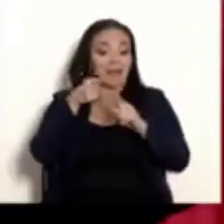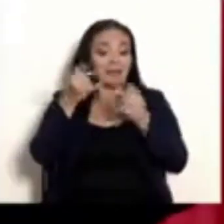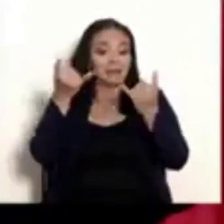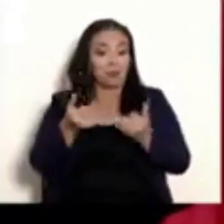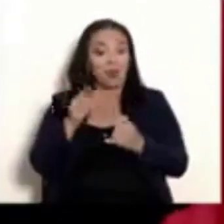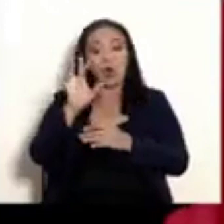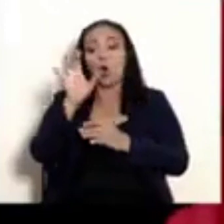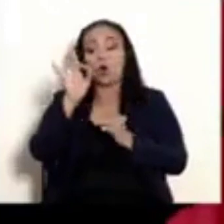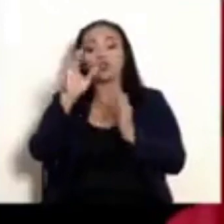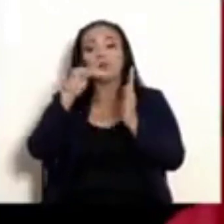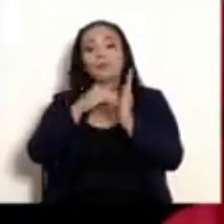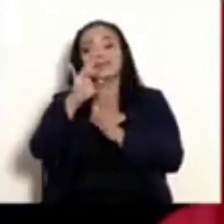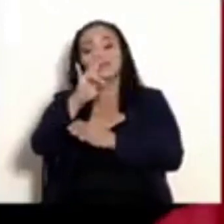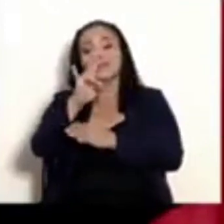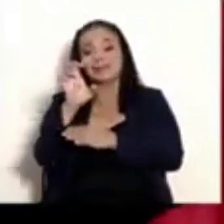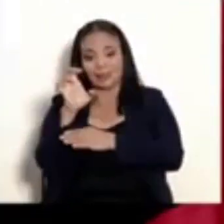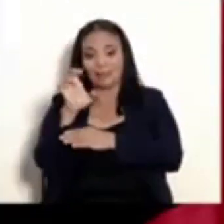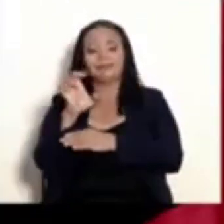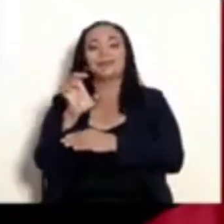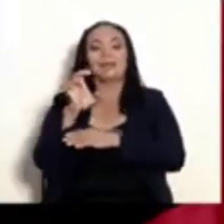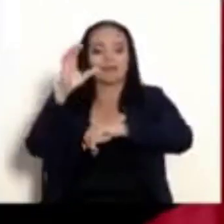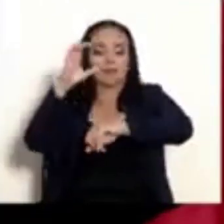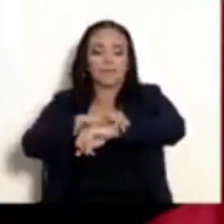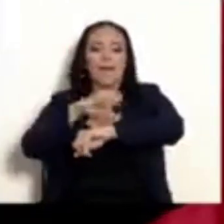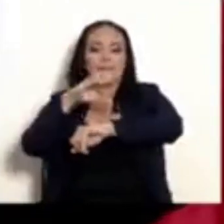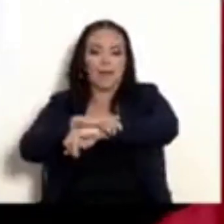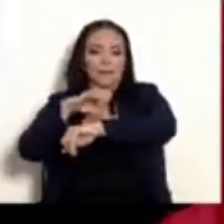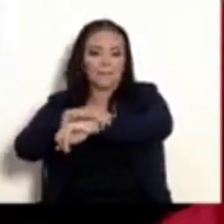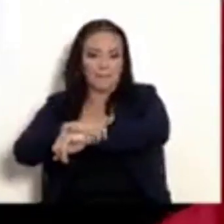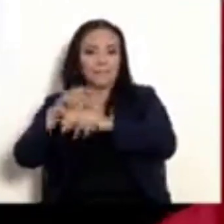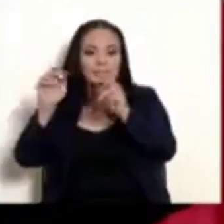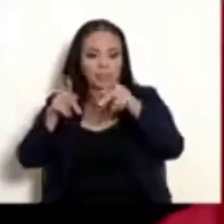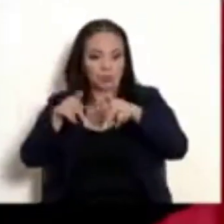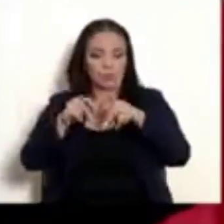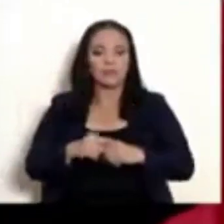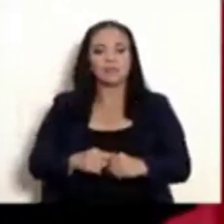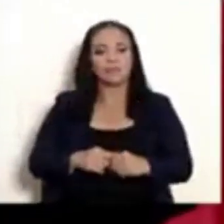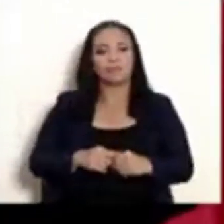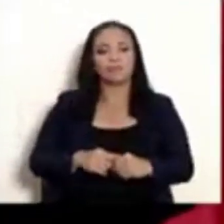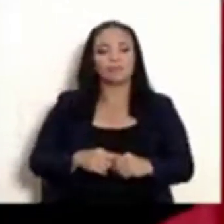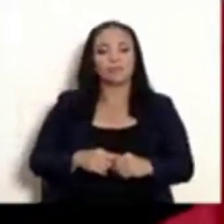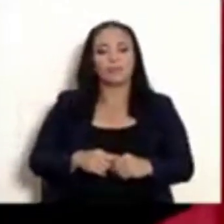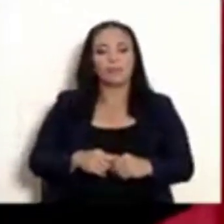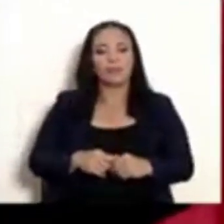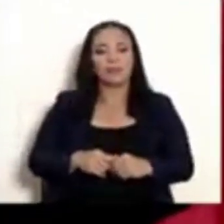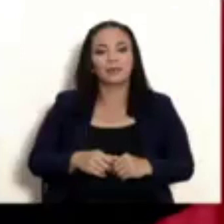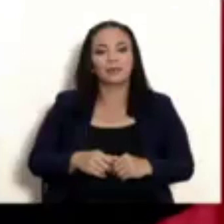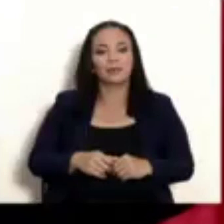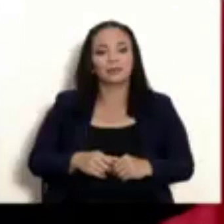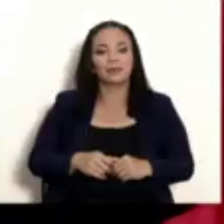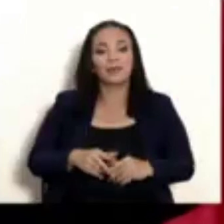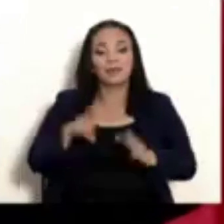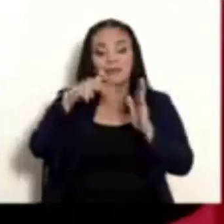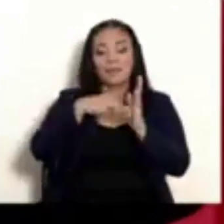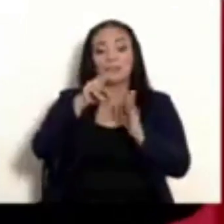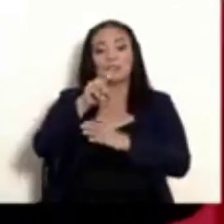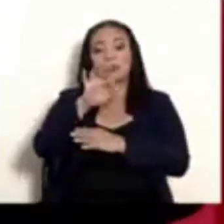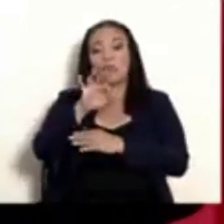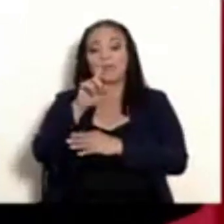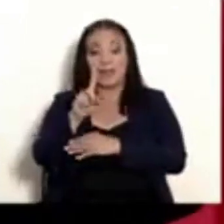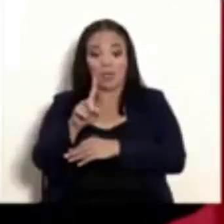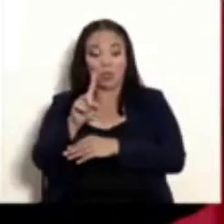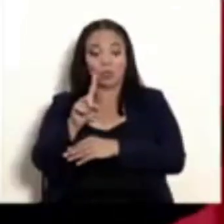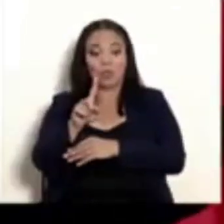724 aprehensiones, de las cuales 2 mil, 3 mil, perdón, 291